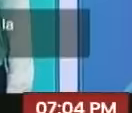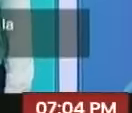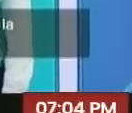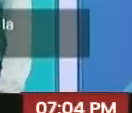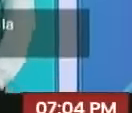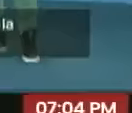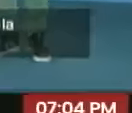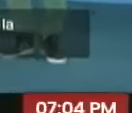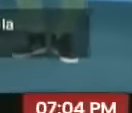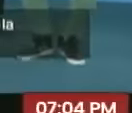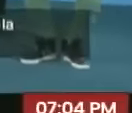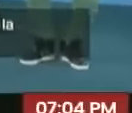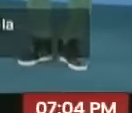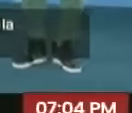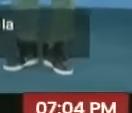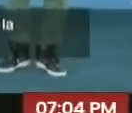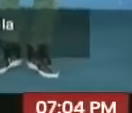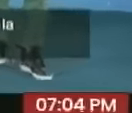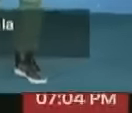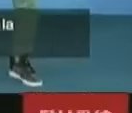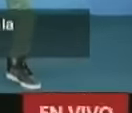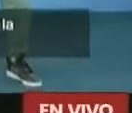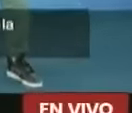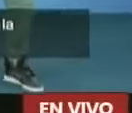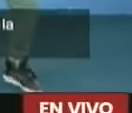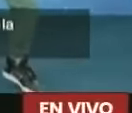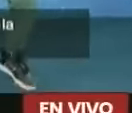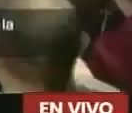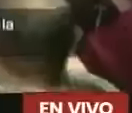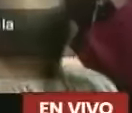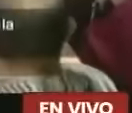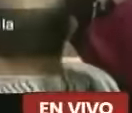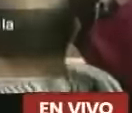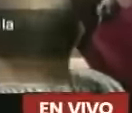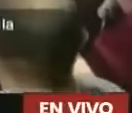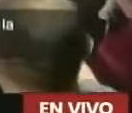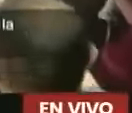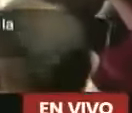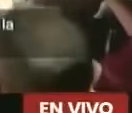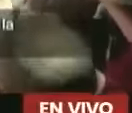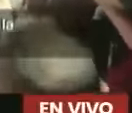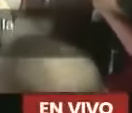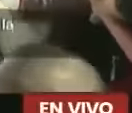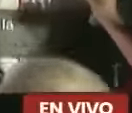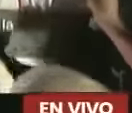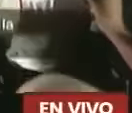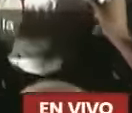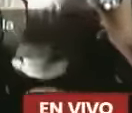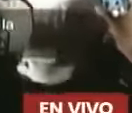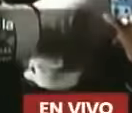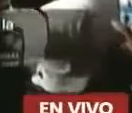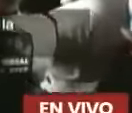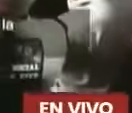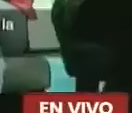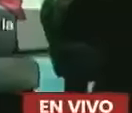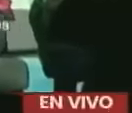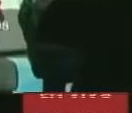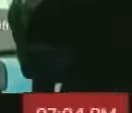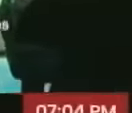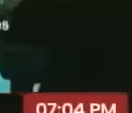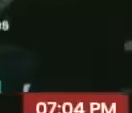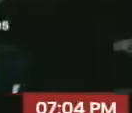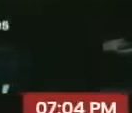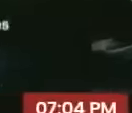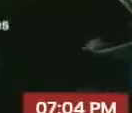desde el teatro Teresa Carreño el presidente constitucional de la república bolivariana de Venezuela Nicolás Maduro